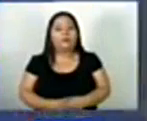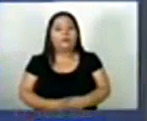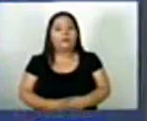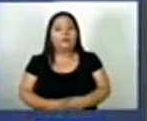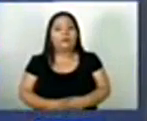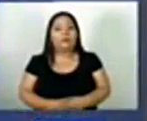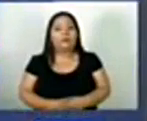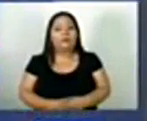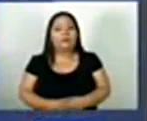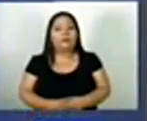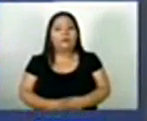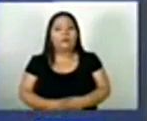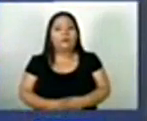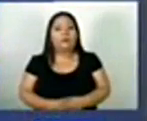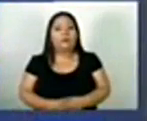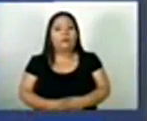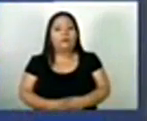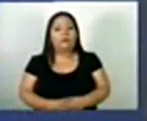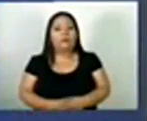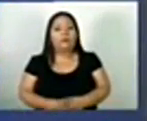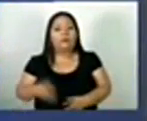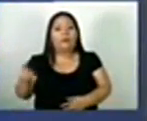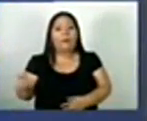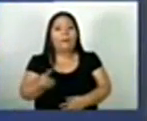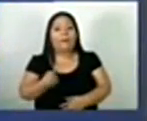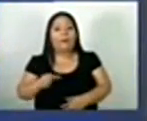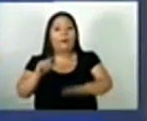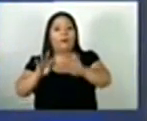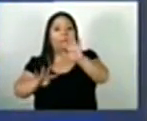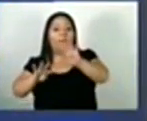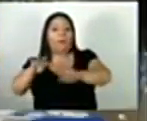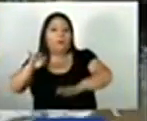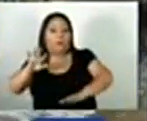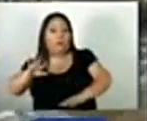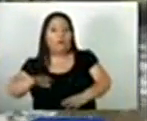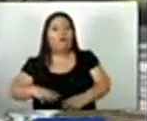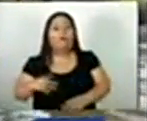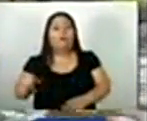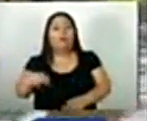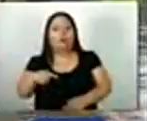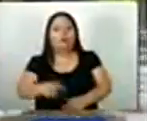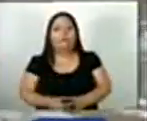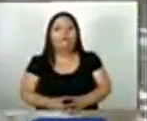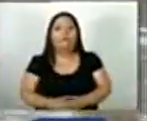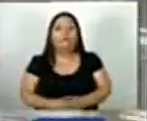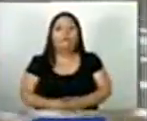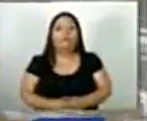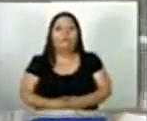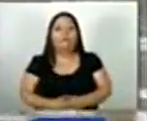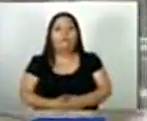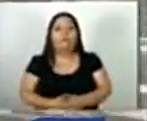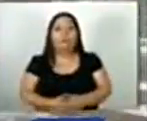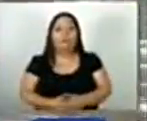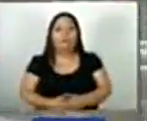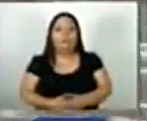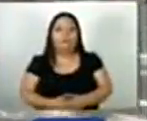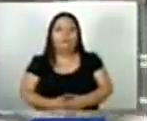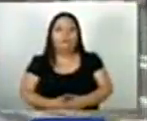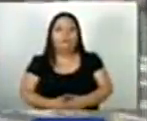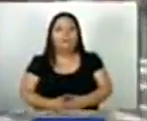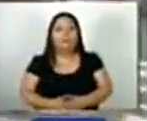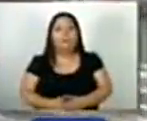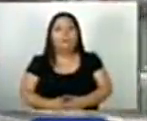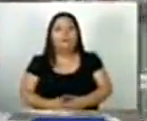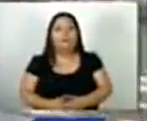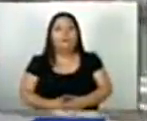Y al menos 94 personas de los caseríos El Tamarindo, La Punta y Pineda en La Unión fueron evacuadas a un albergue ubicado en el